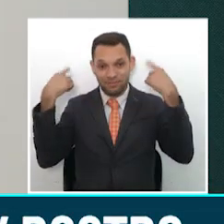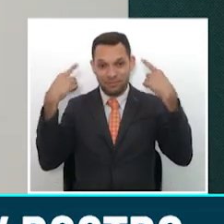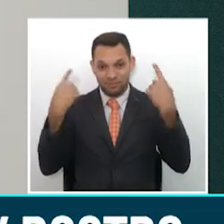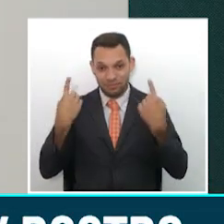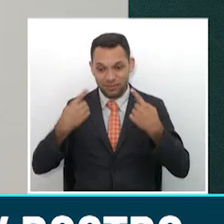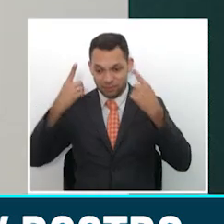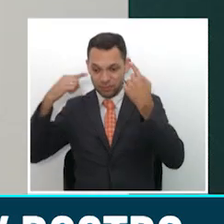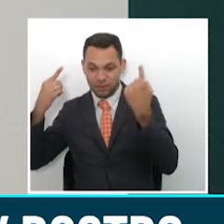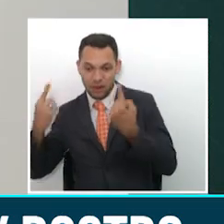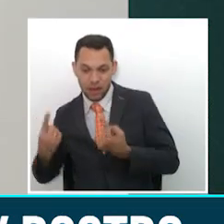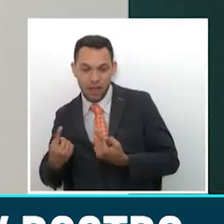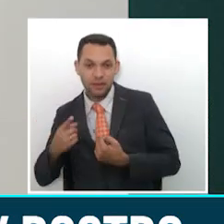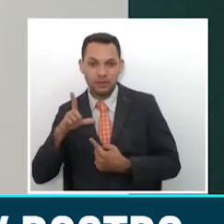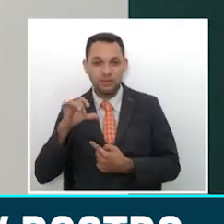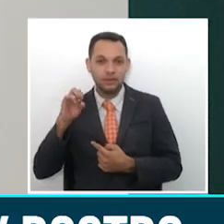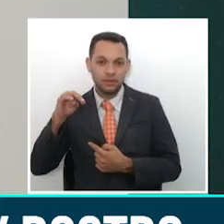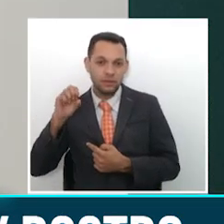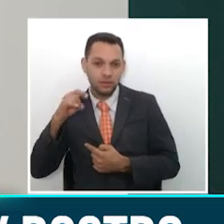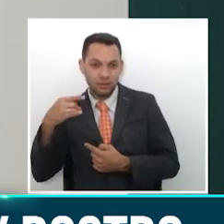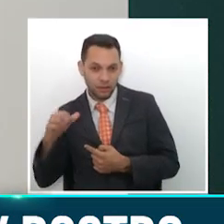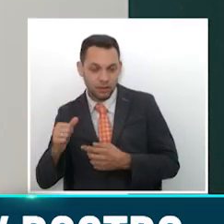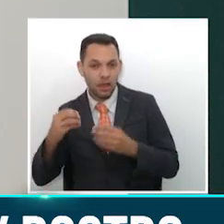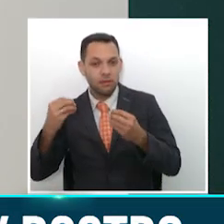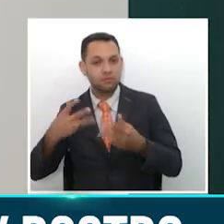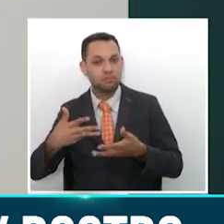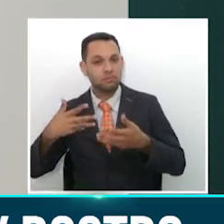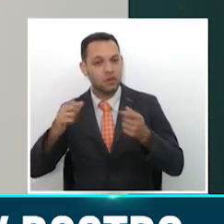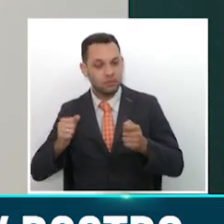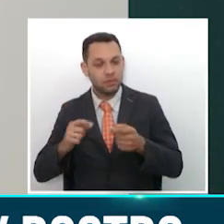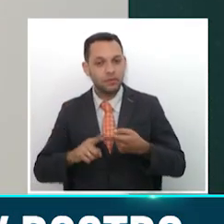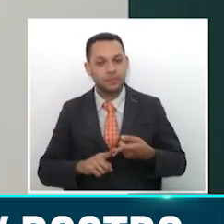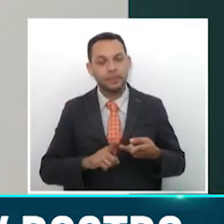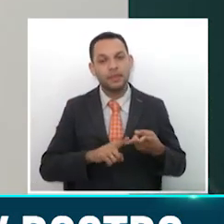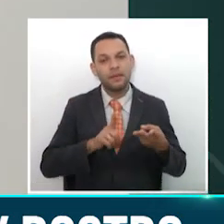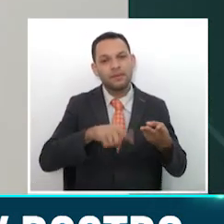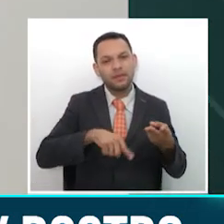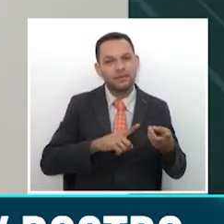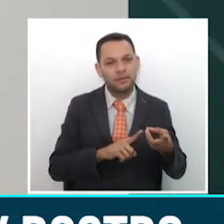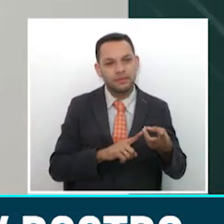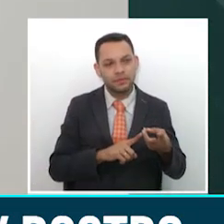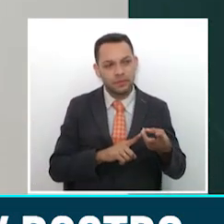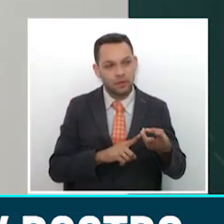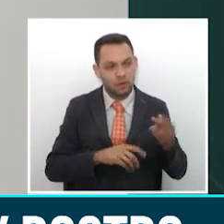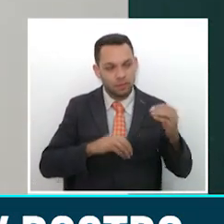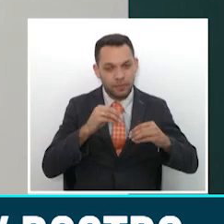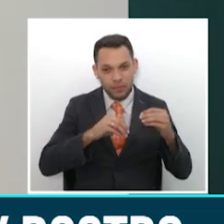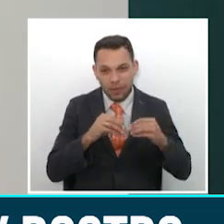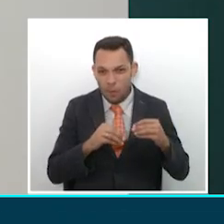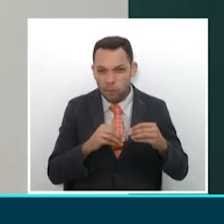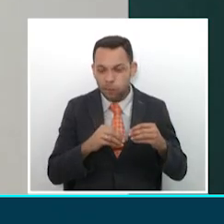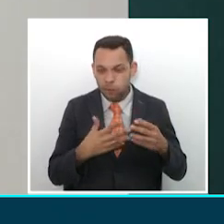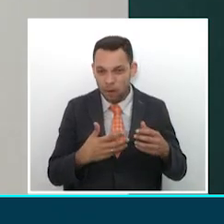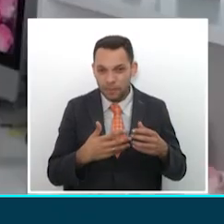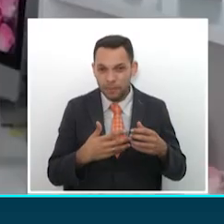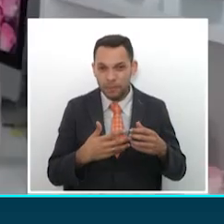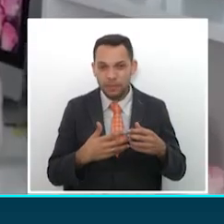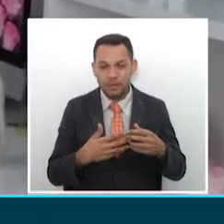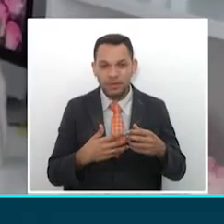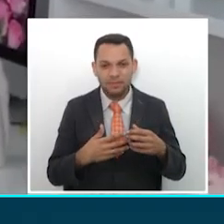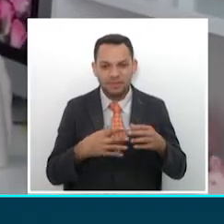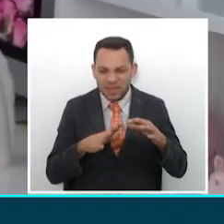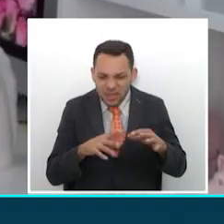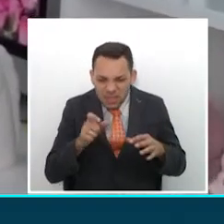ayuda a definir mucho más los rizos. También podemos hacer mascarilla, para cuando queremos tener el cabello muy lacio,